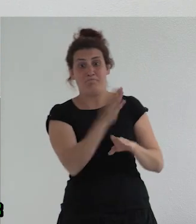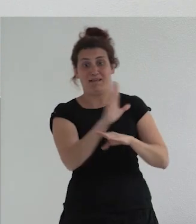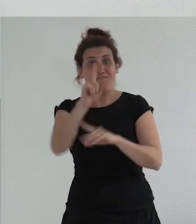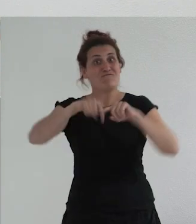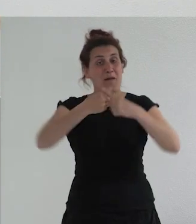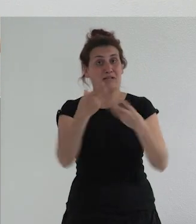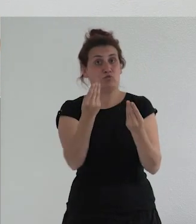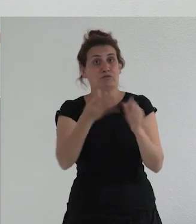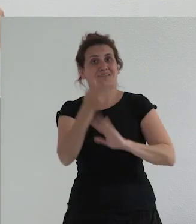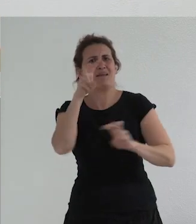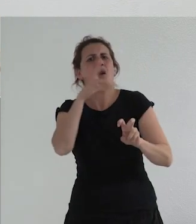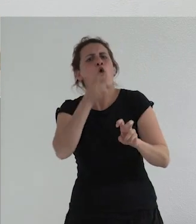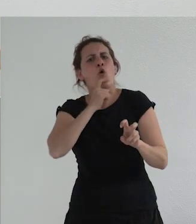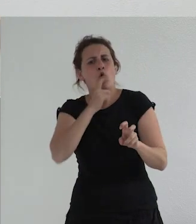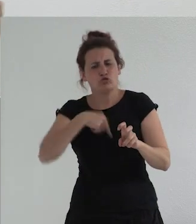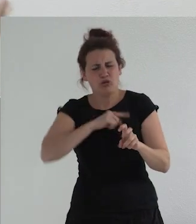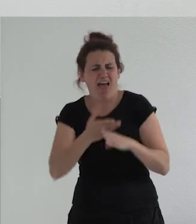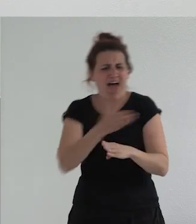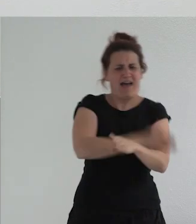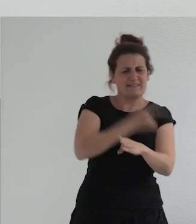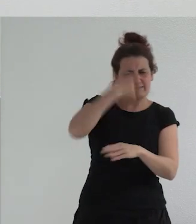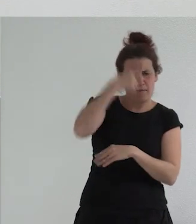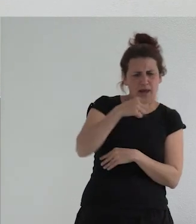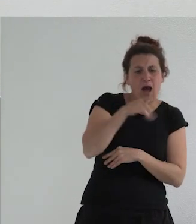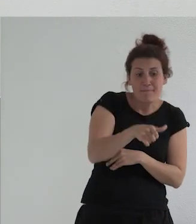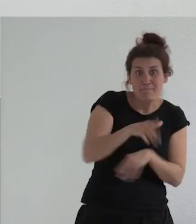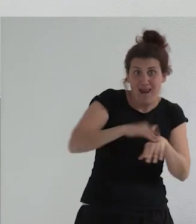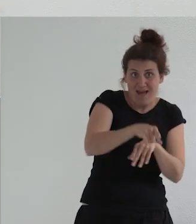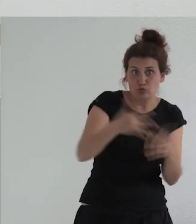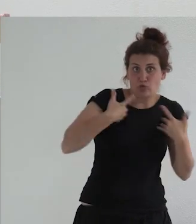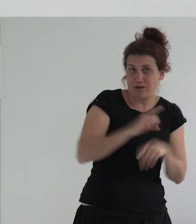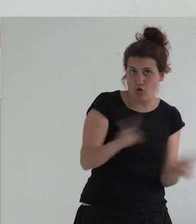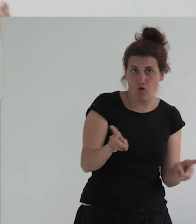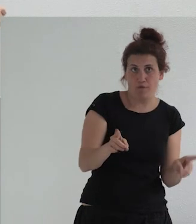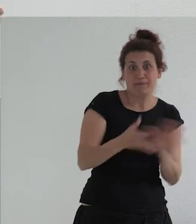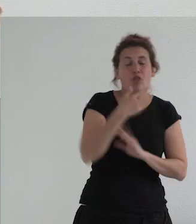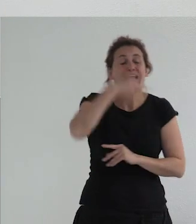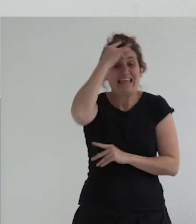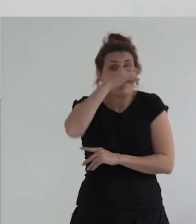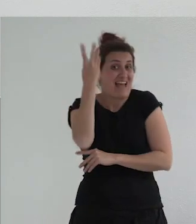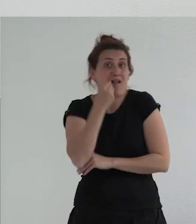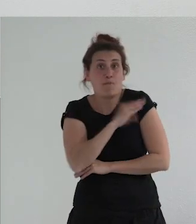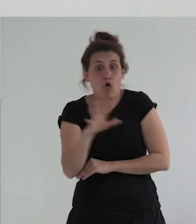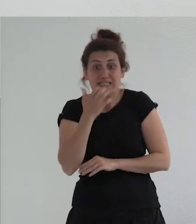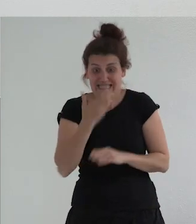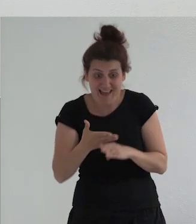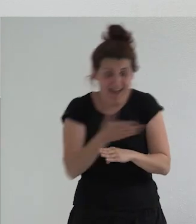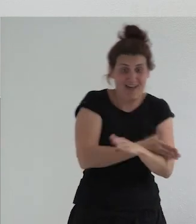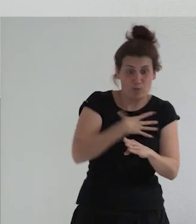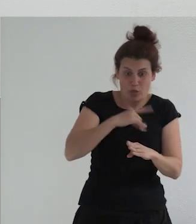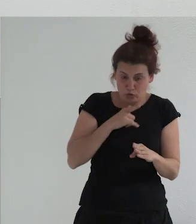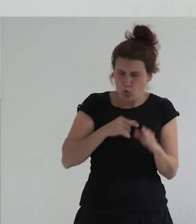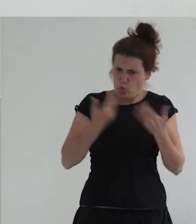formulan es que cómo podríamos anticiparnos a que esta persona nos sufra y la mejor idea que se nos ocurre es que si podemos anticiparnos a que el